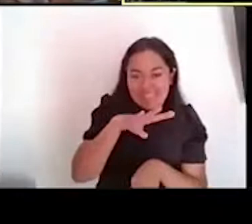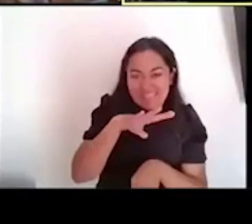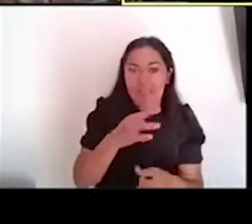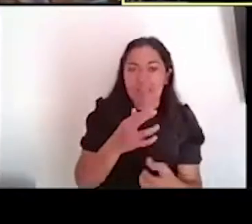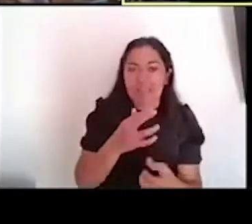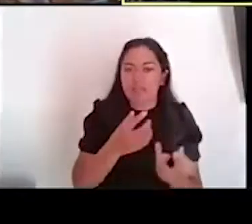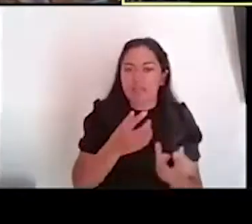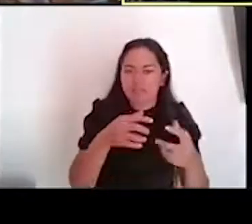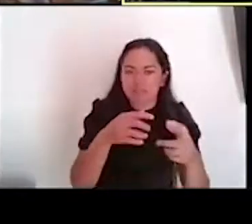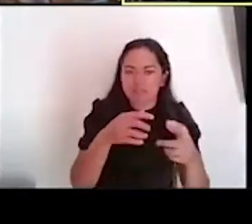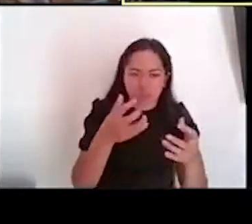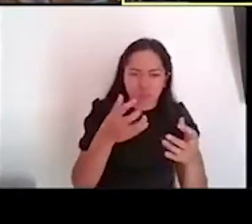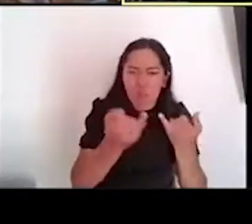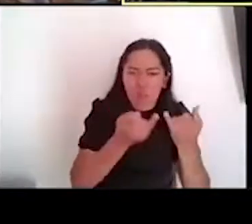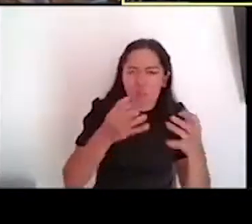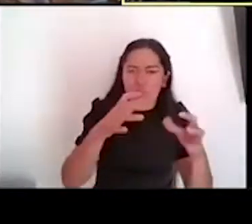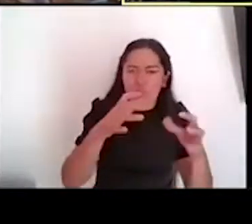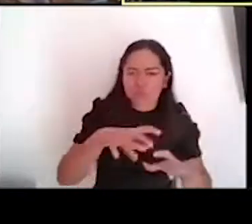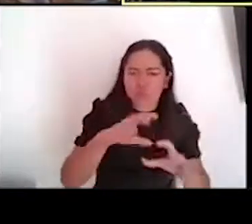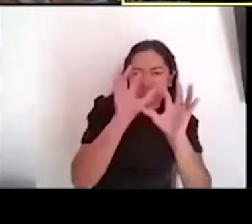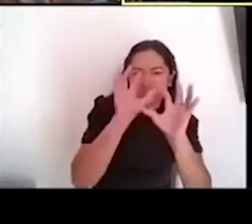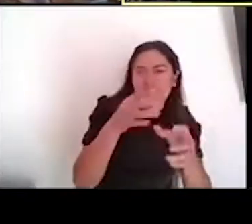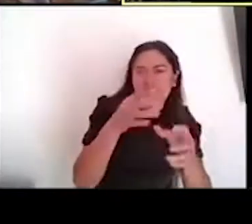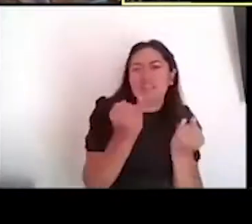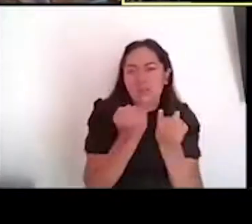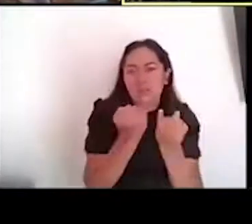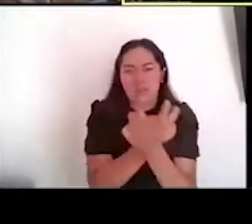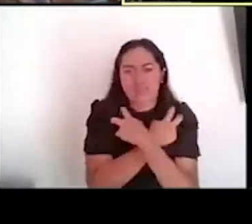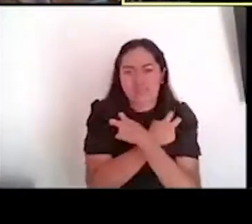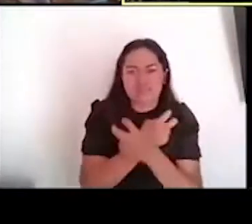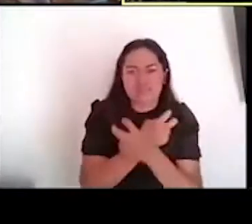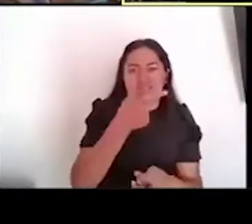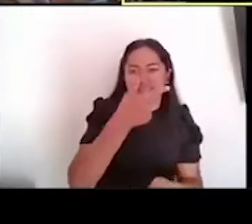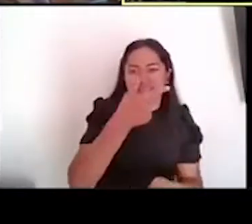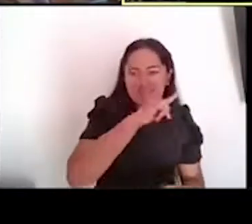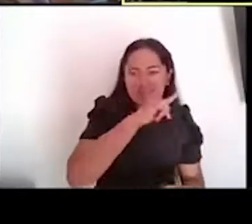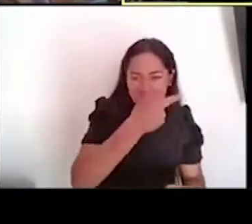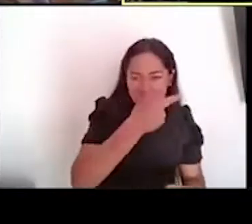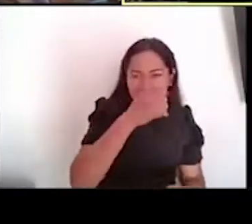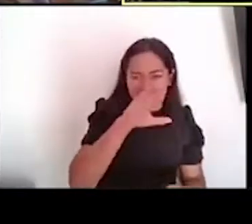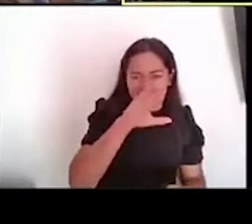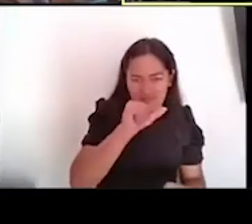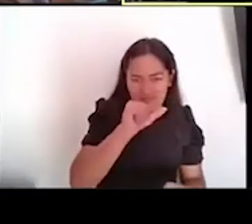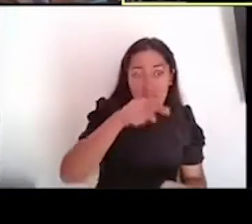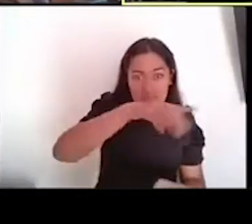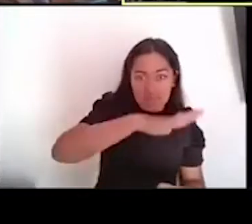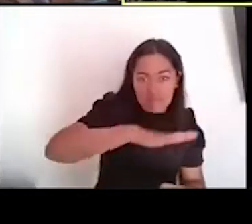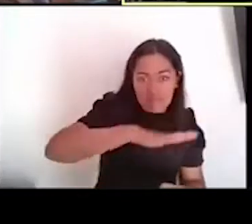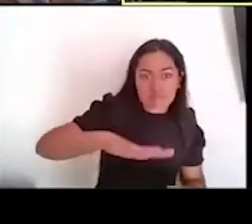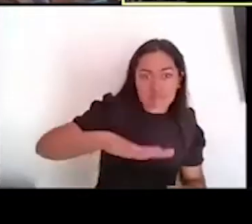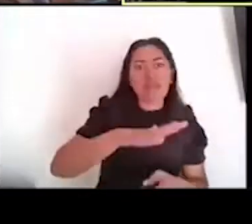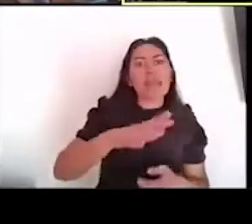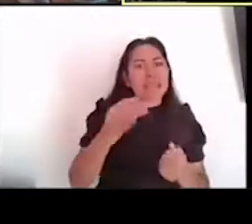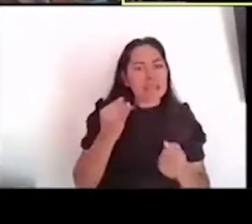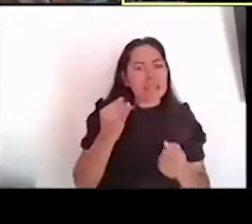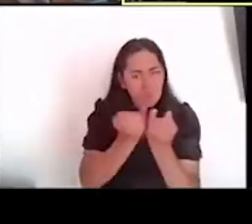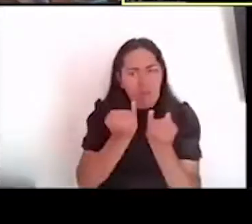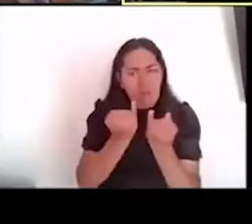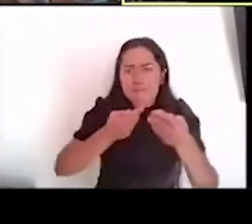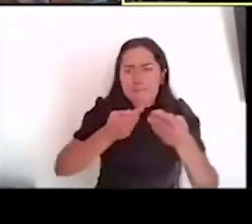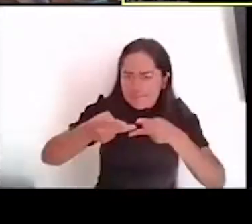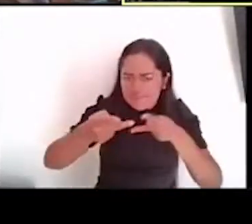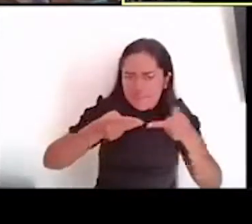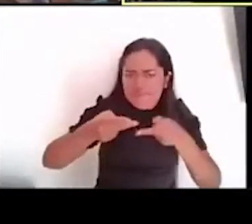y del fuego de pelota, también se ha estado preparando, desde luego que el acceso, pues, hay la,